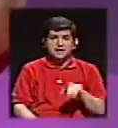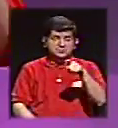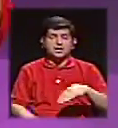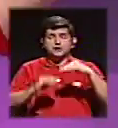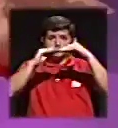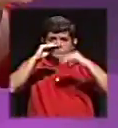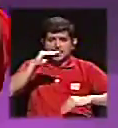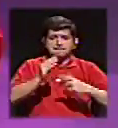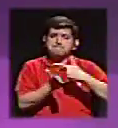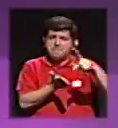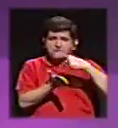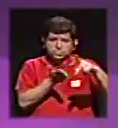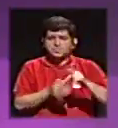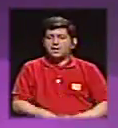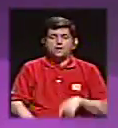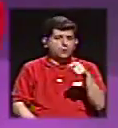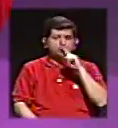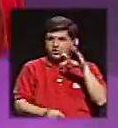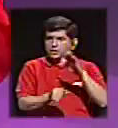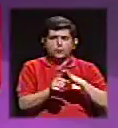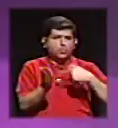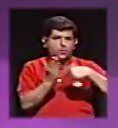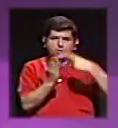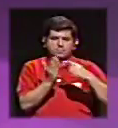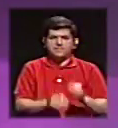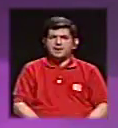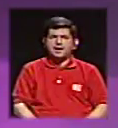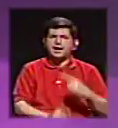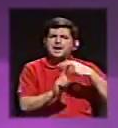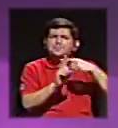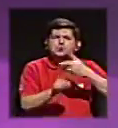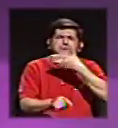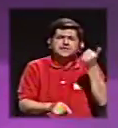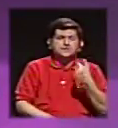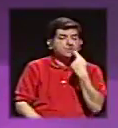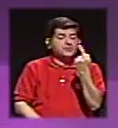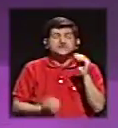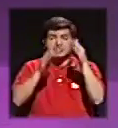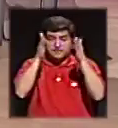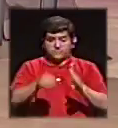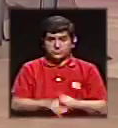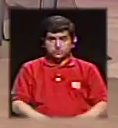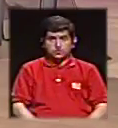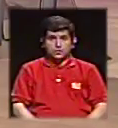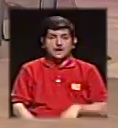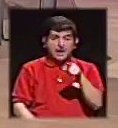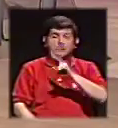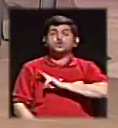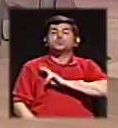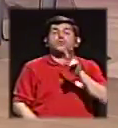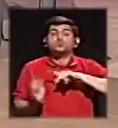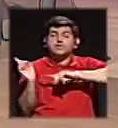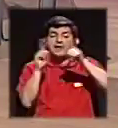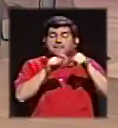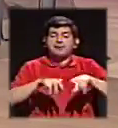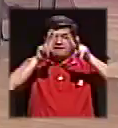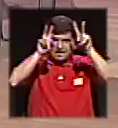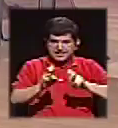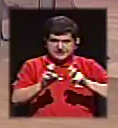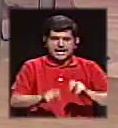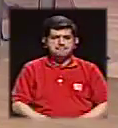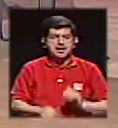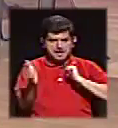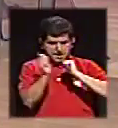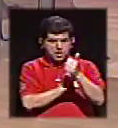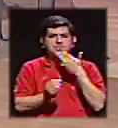le bajo el salario o no califica? ¿Por qué no lo hacen positivo? ¿Por qué no lo dicen a los educadores? Los educadores que voluntariamente quieren hacer el examen